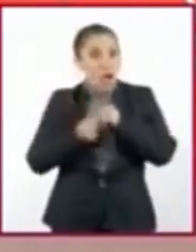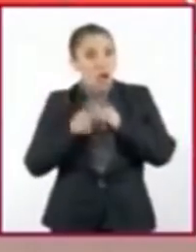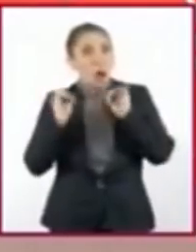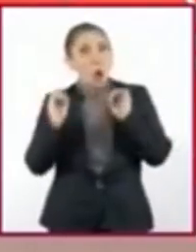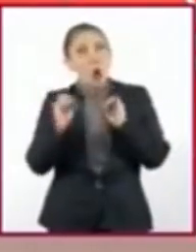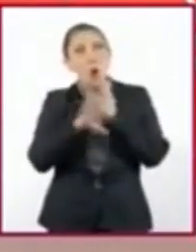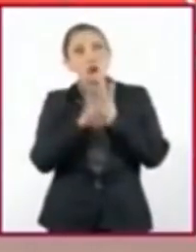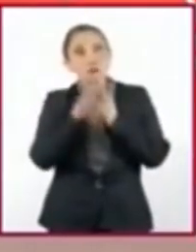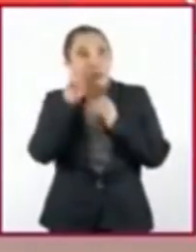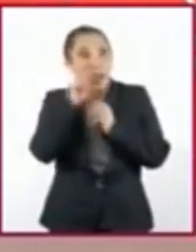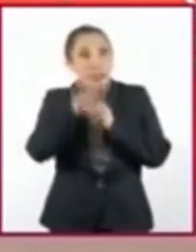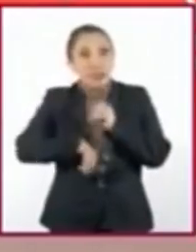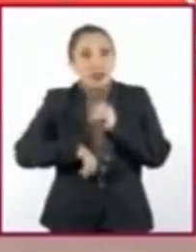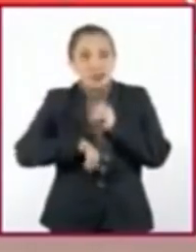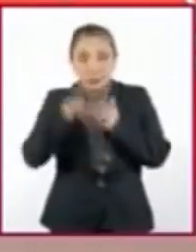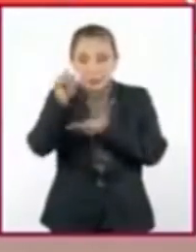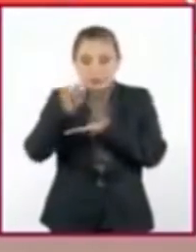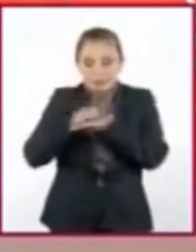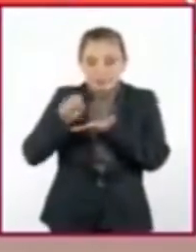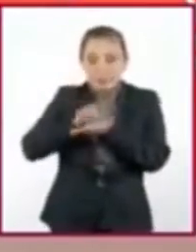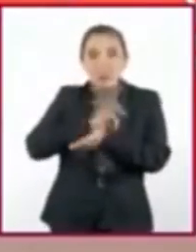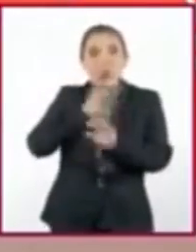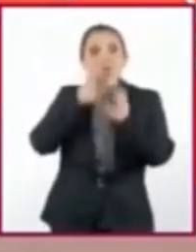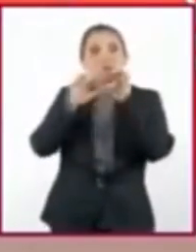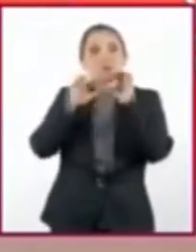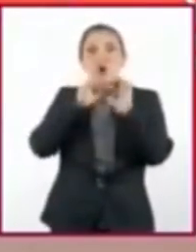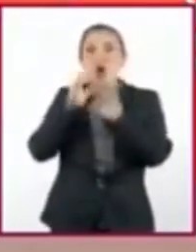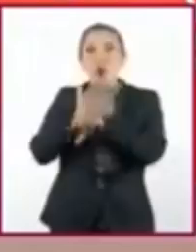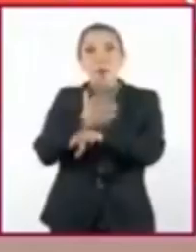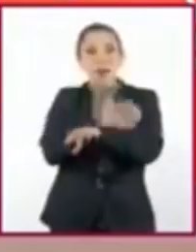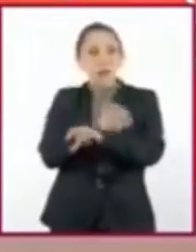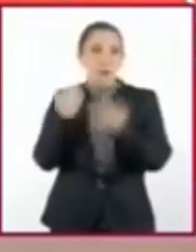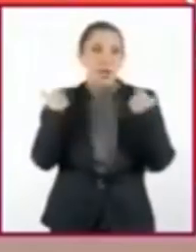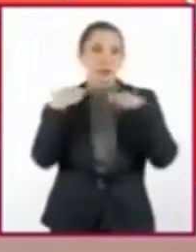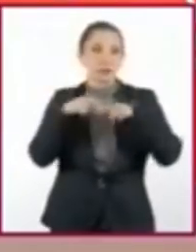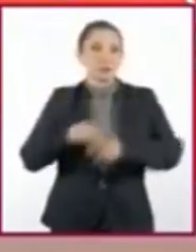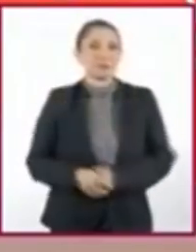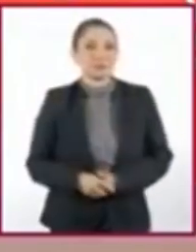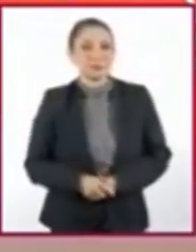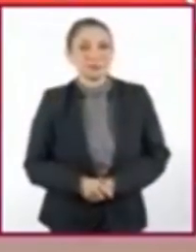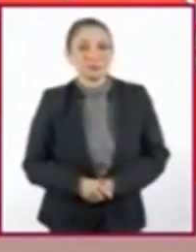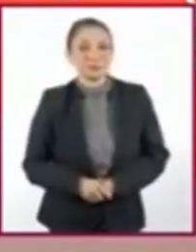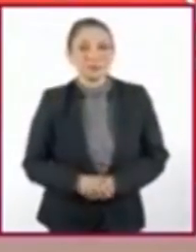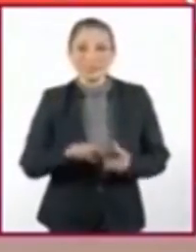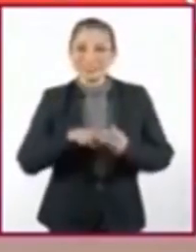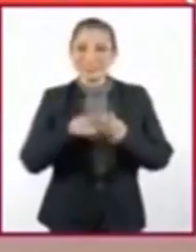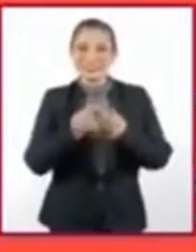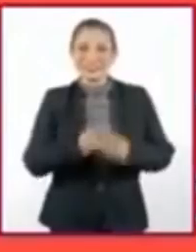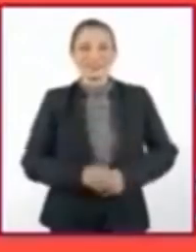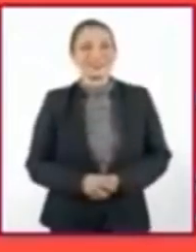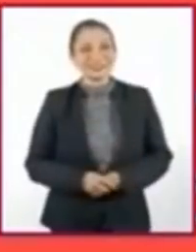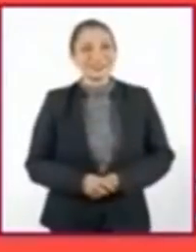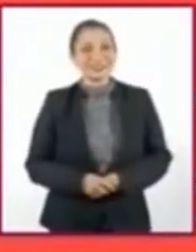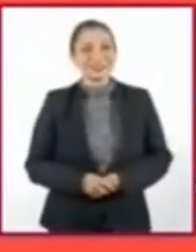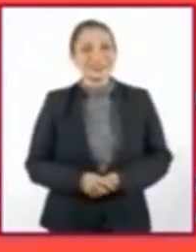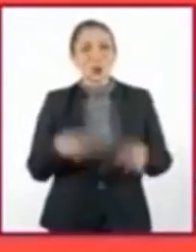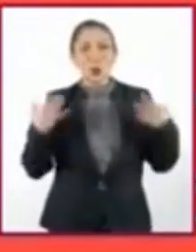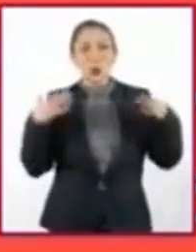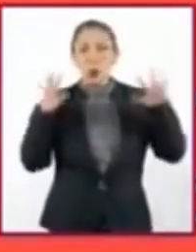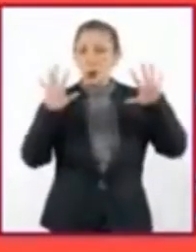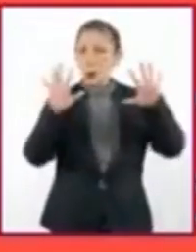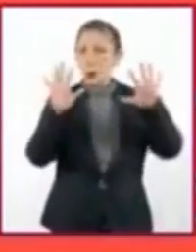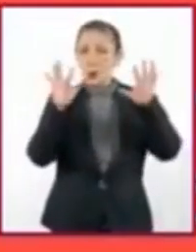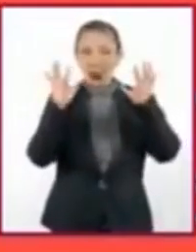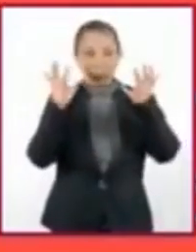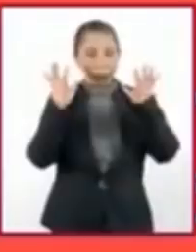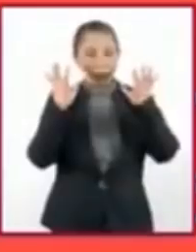importante que pueden discutir con sus compañeros de clase y su maestro. ¡Comencemos! ¡Wow, wow, wow, wow,